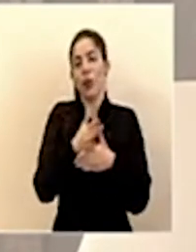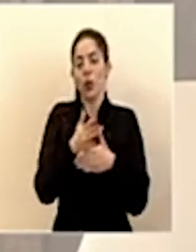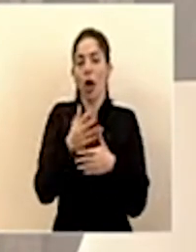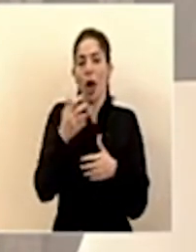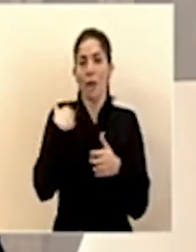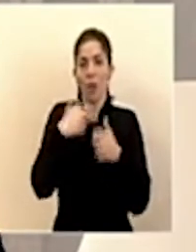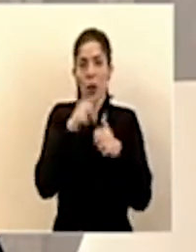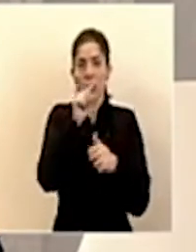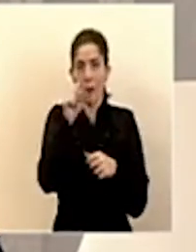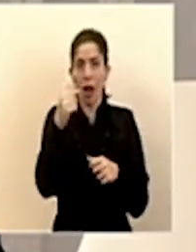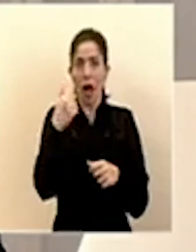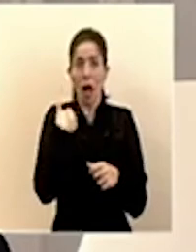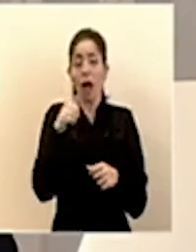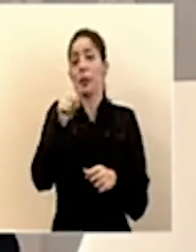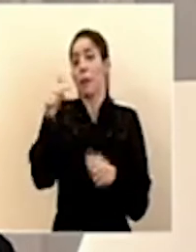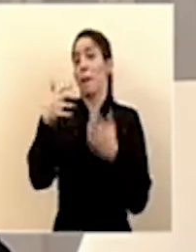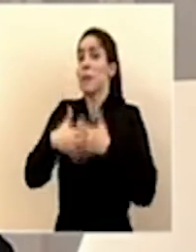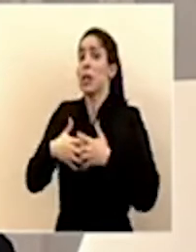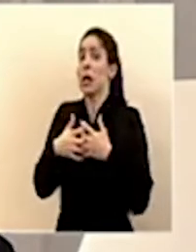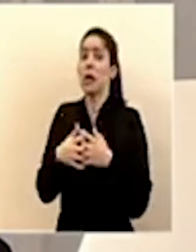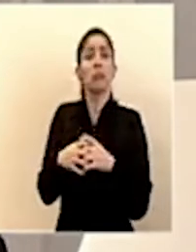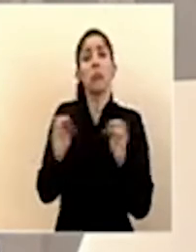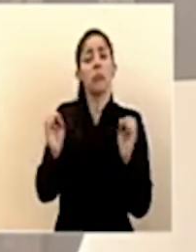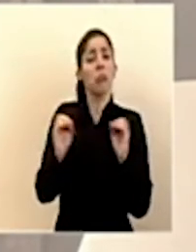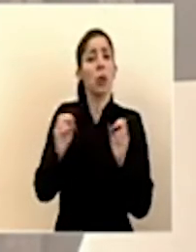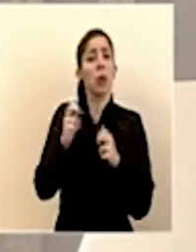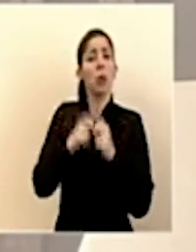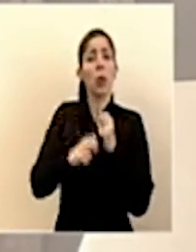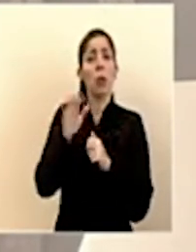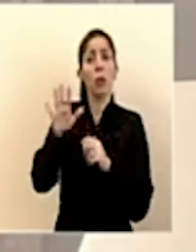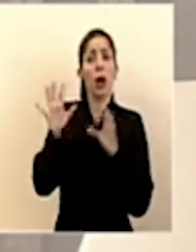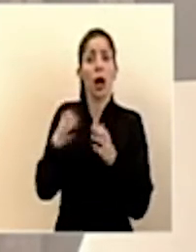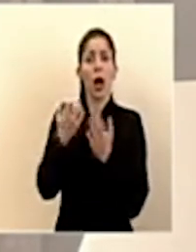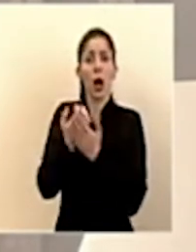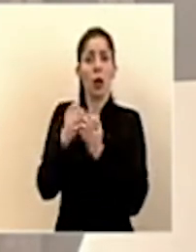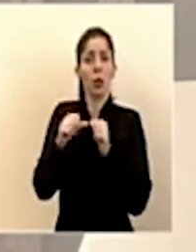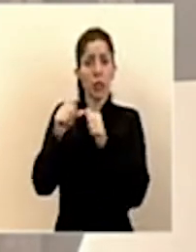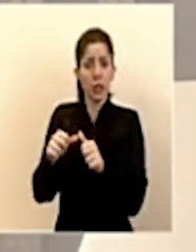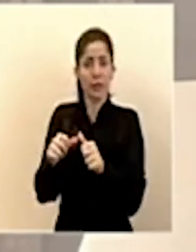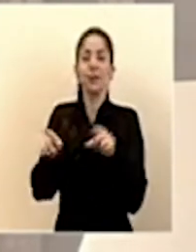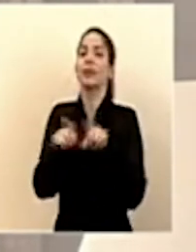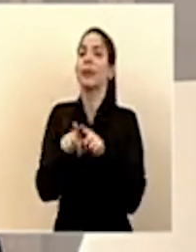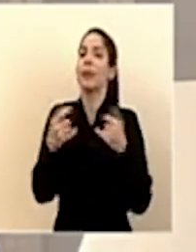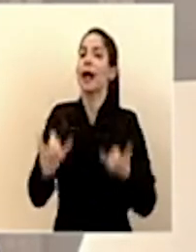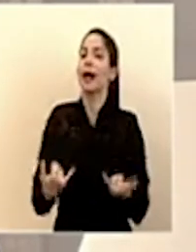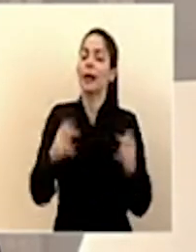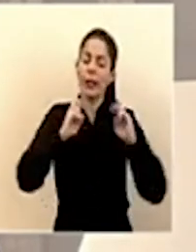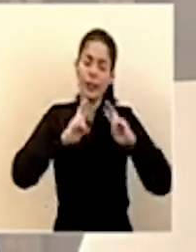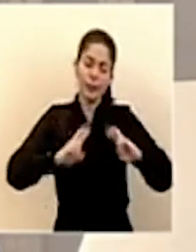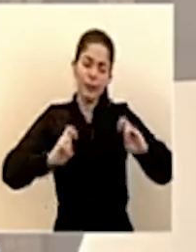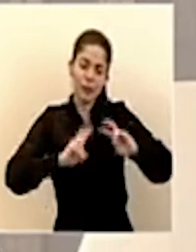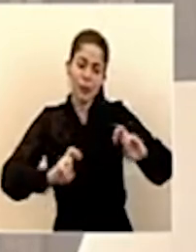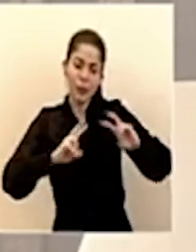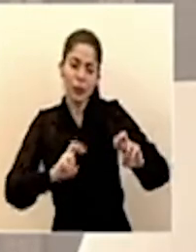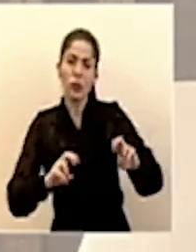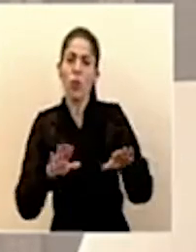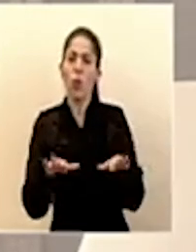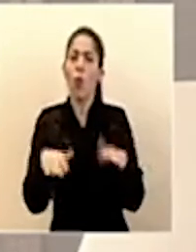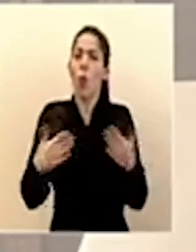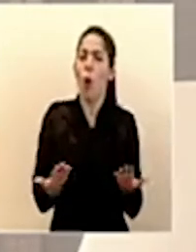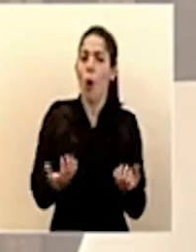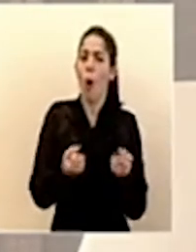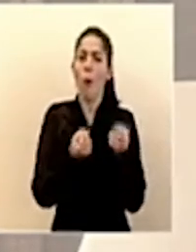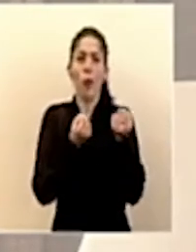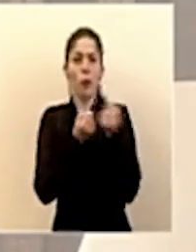pero hay otras empresas que no han visto afectada su actividad económica también se analiza el la contribución en